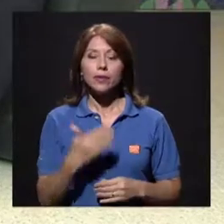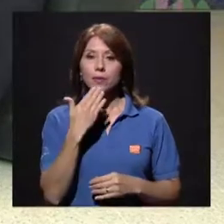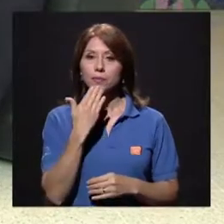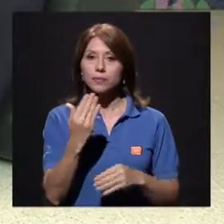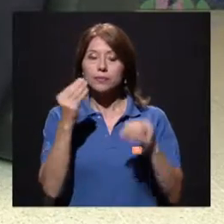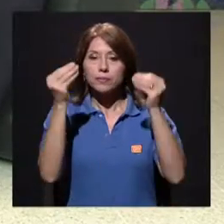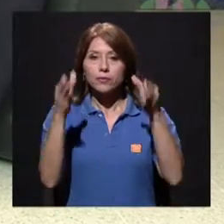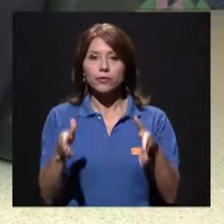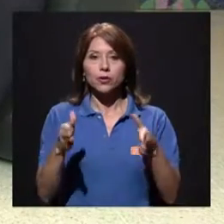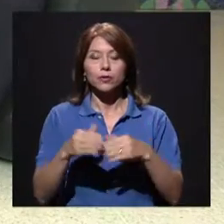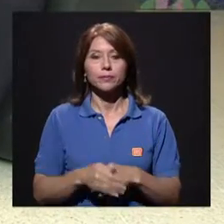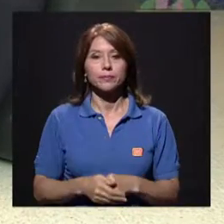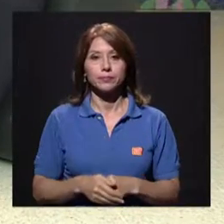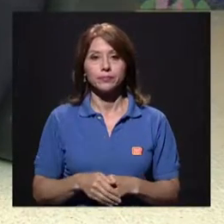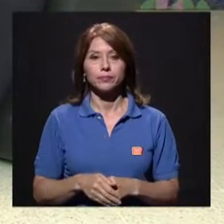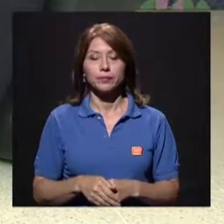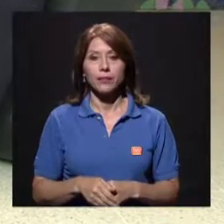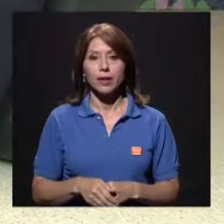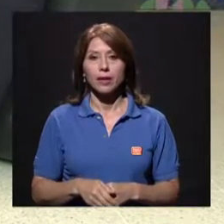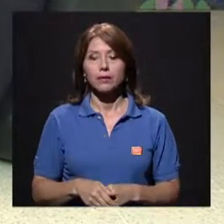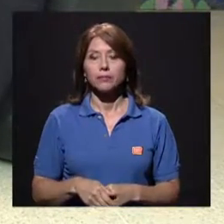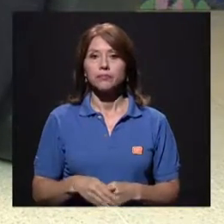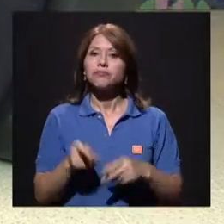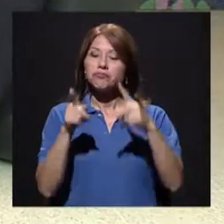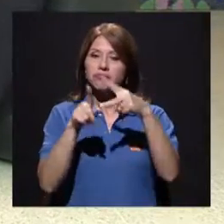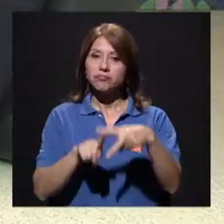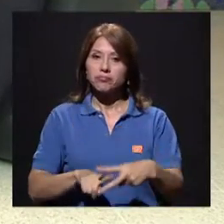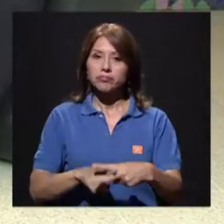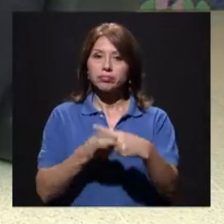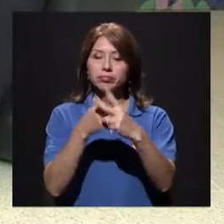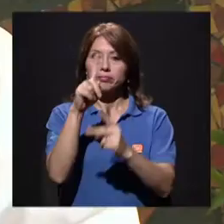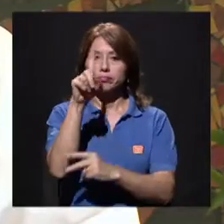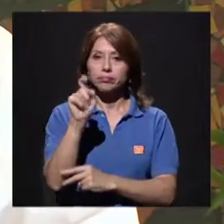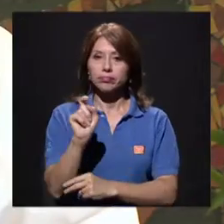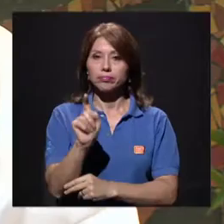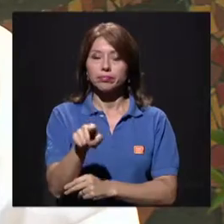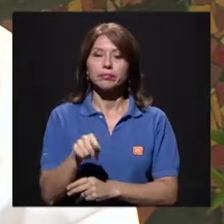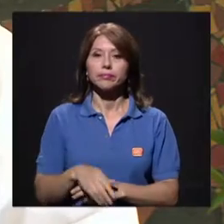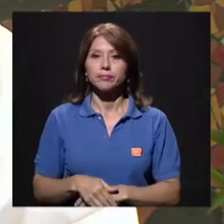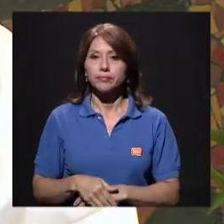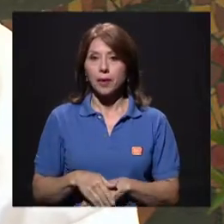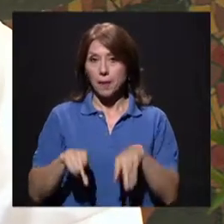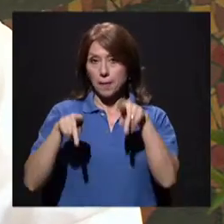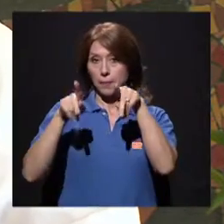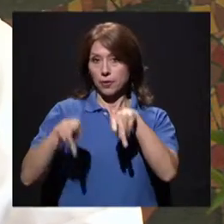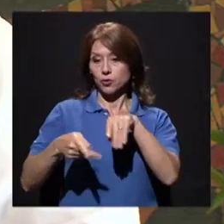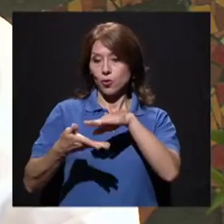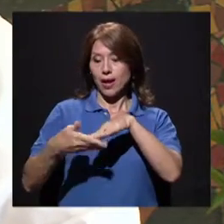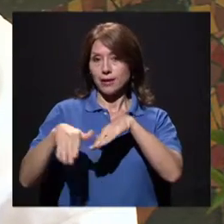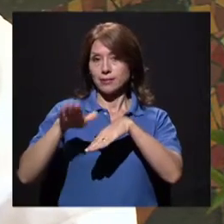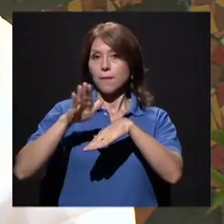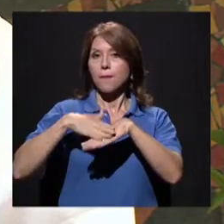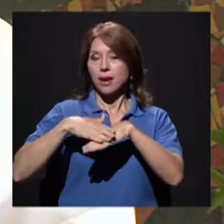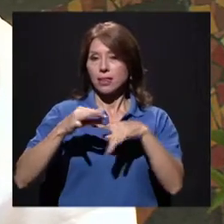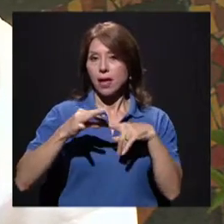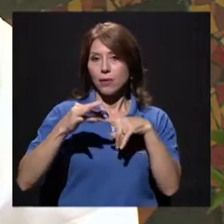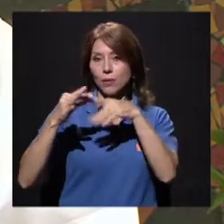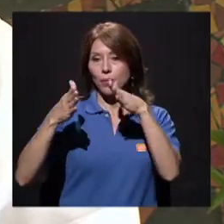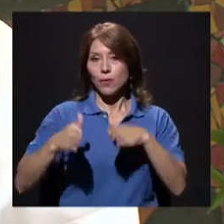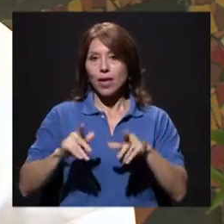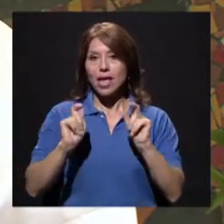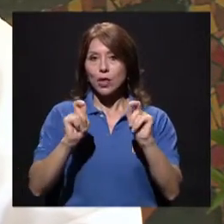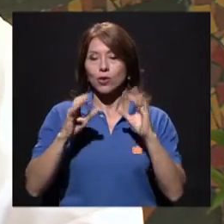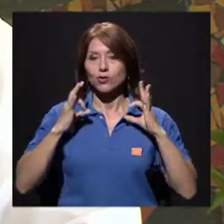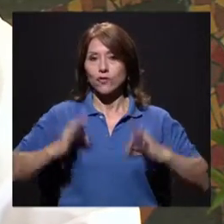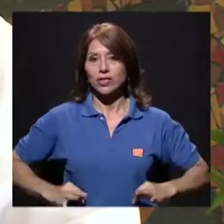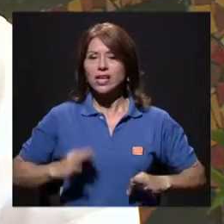profesor. Tal vez sí me gustaría pues iniciar preguntándole por qué para un experto en educación física es